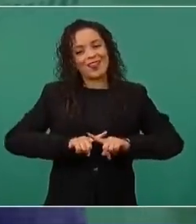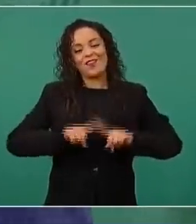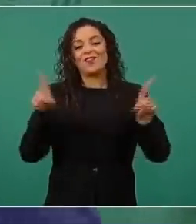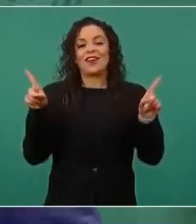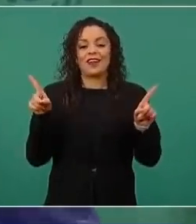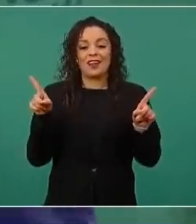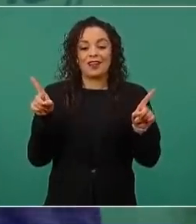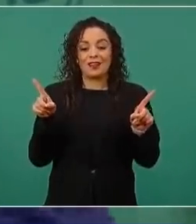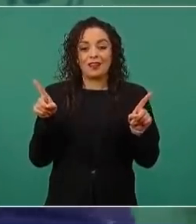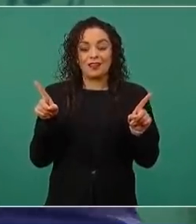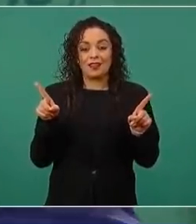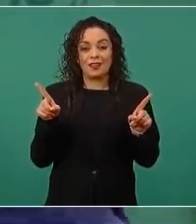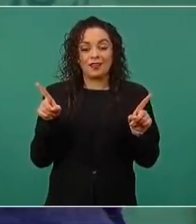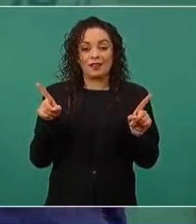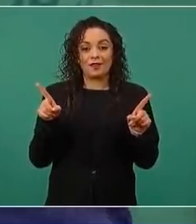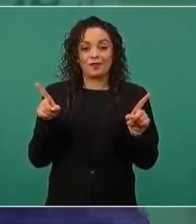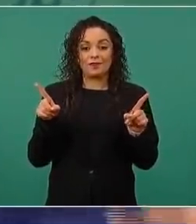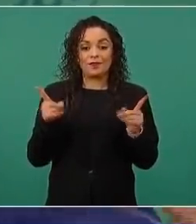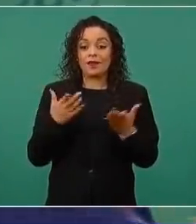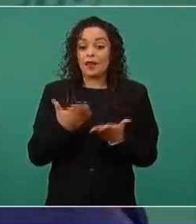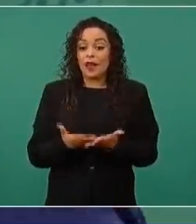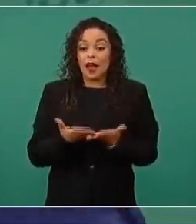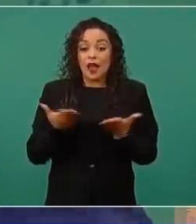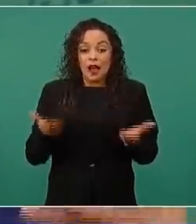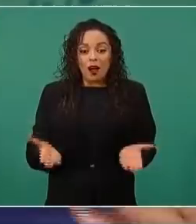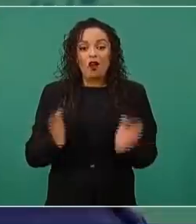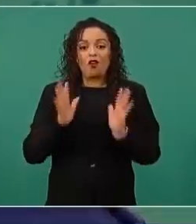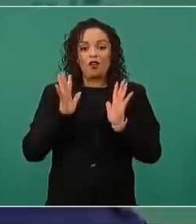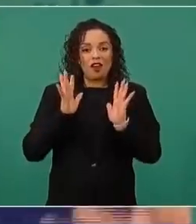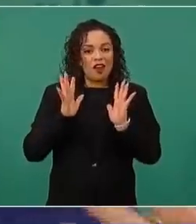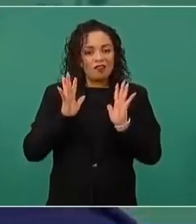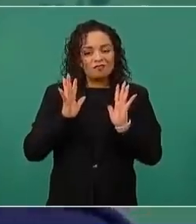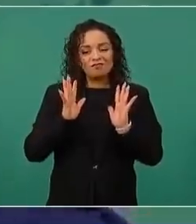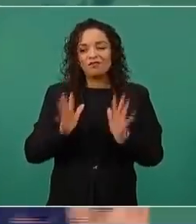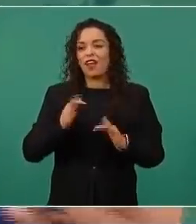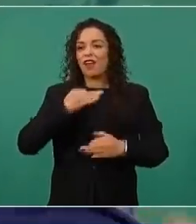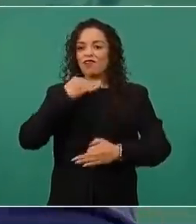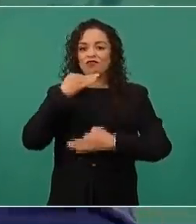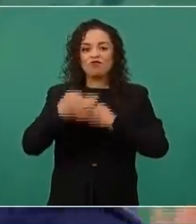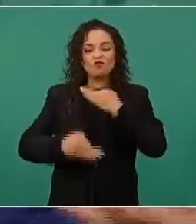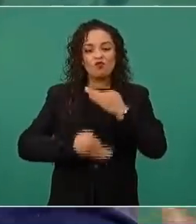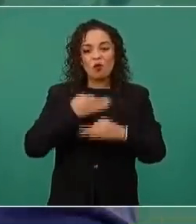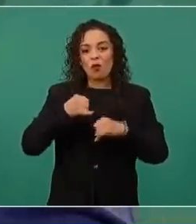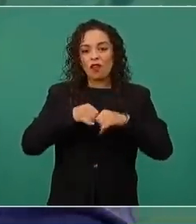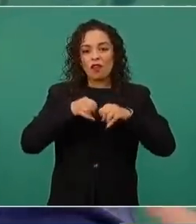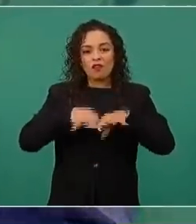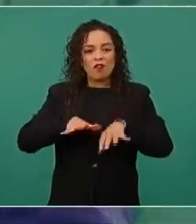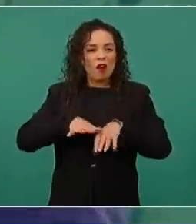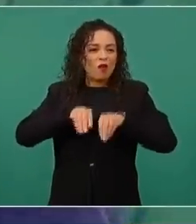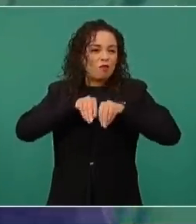ahora todo se sabe, las redes sociales,